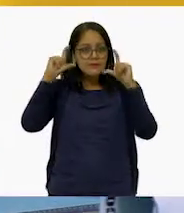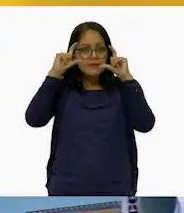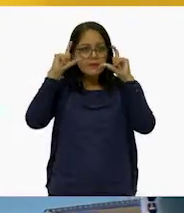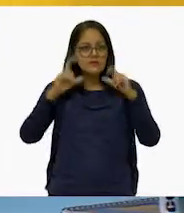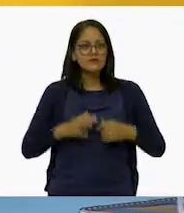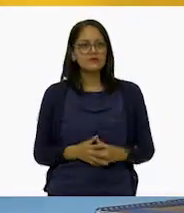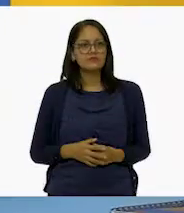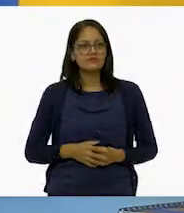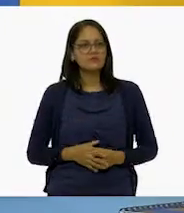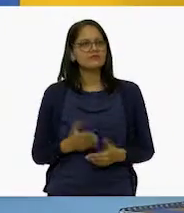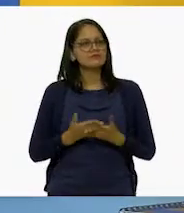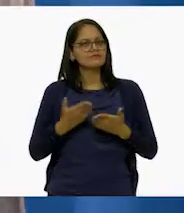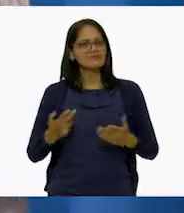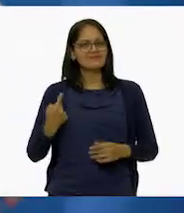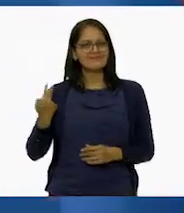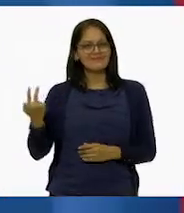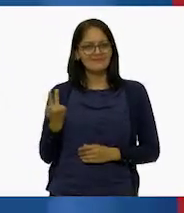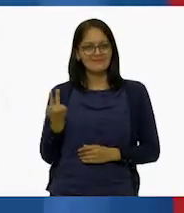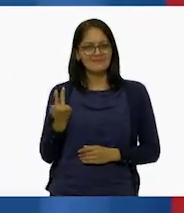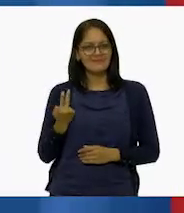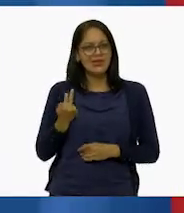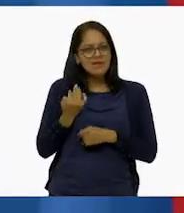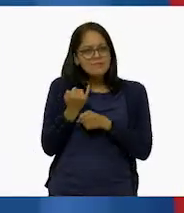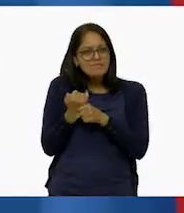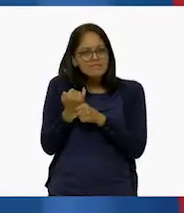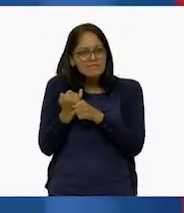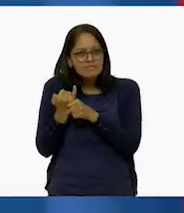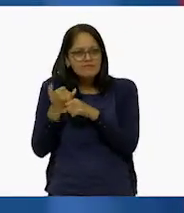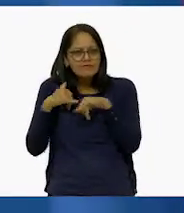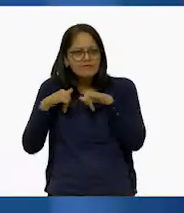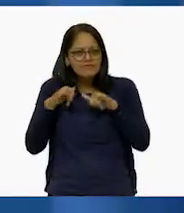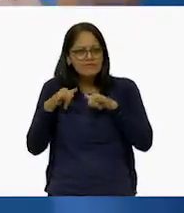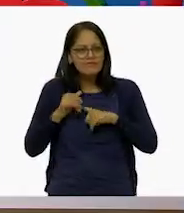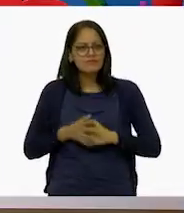Para las supergeoinvestigadoras.